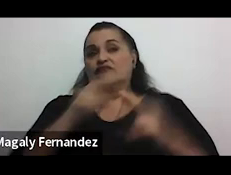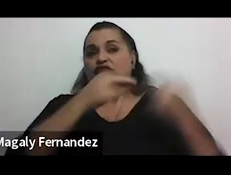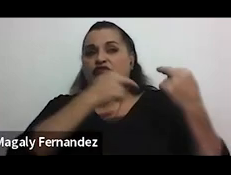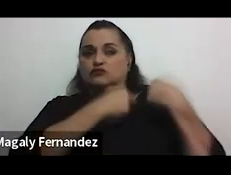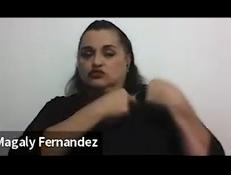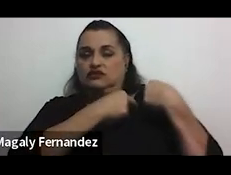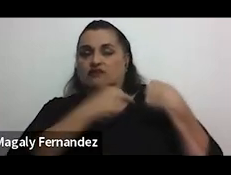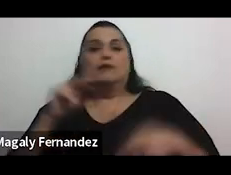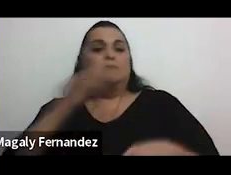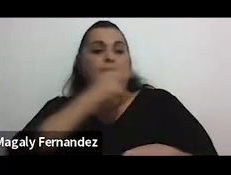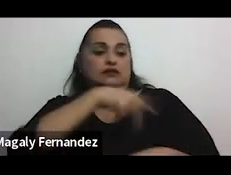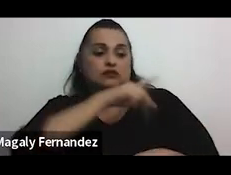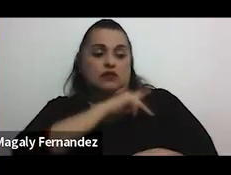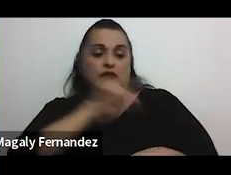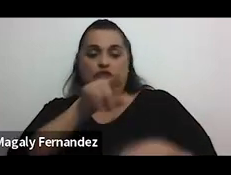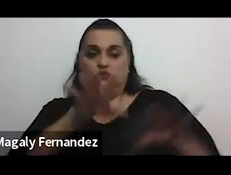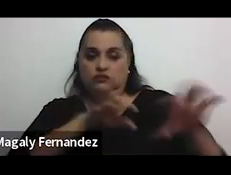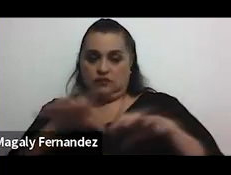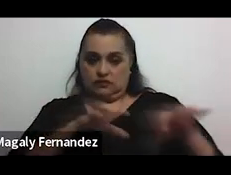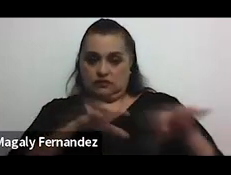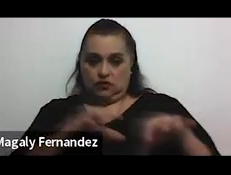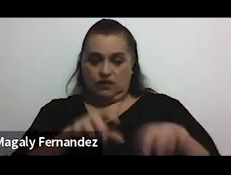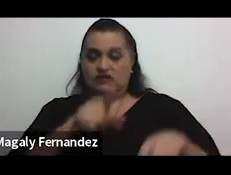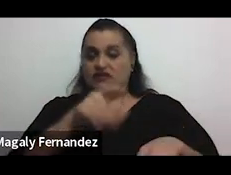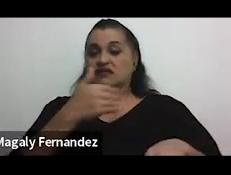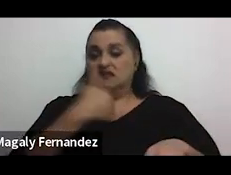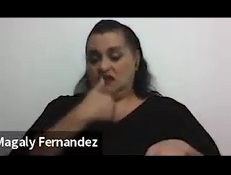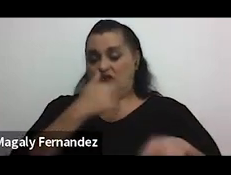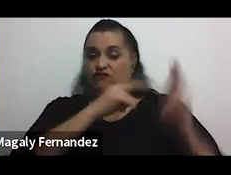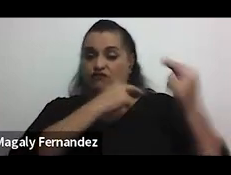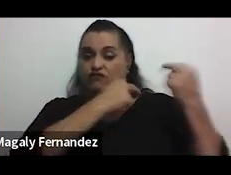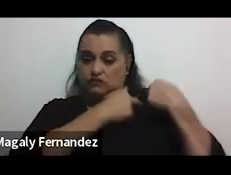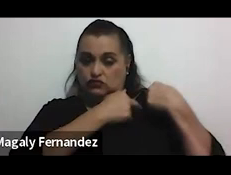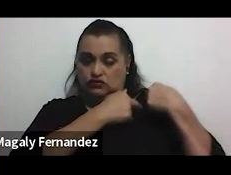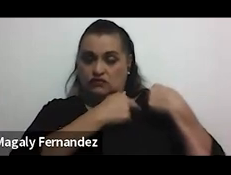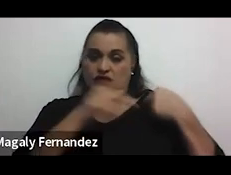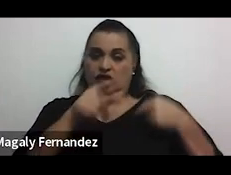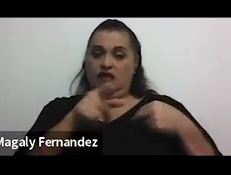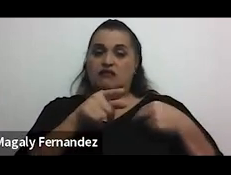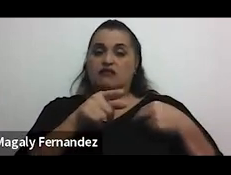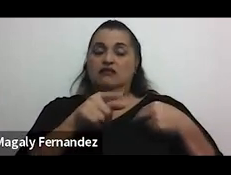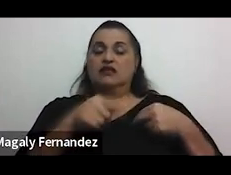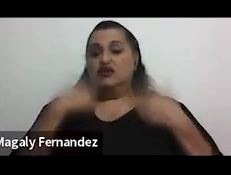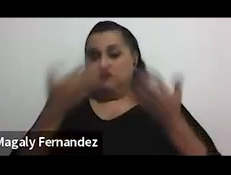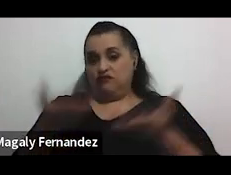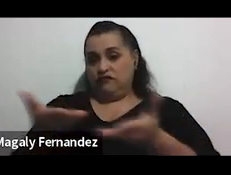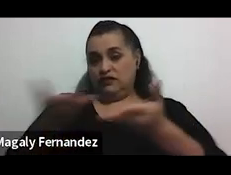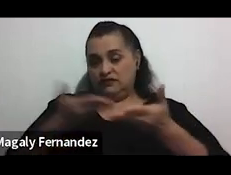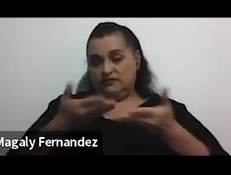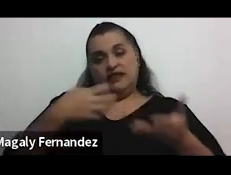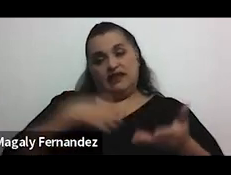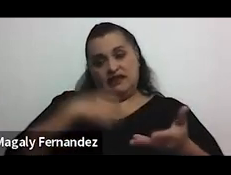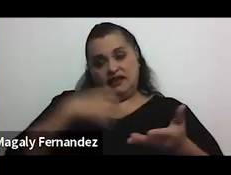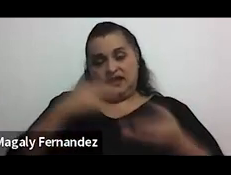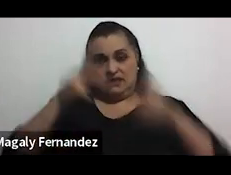personalmente por sus actuaciones y tendrá la responsabilidad de haber recibido las quejas de la